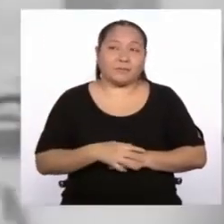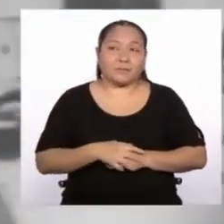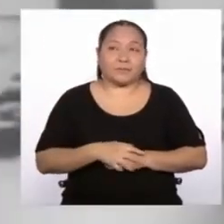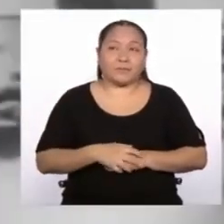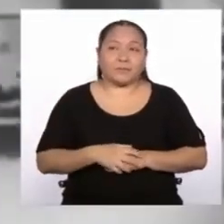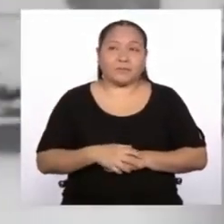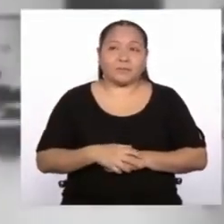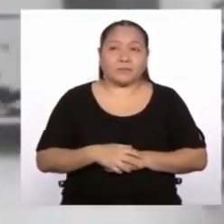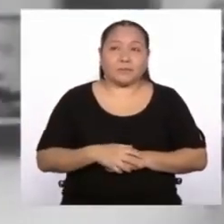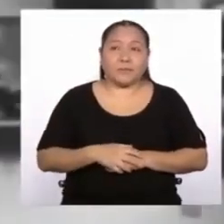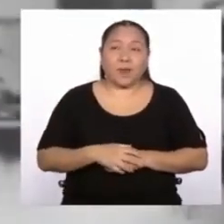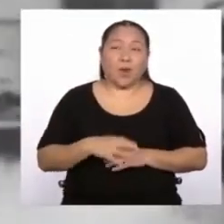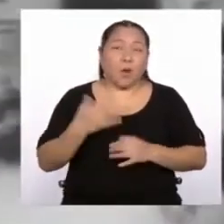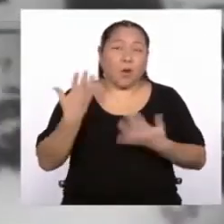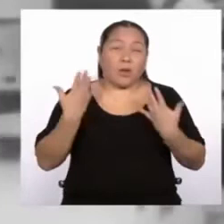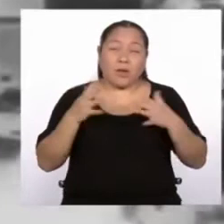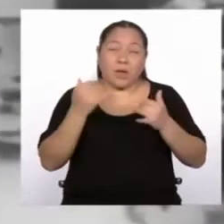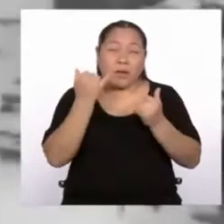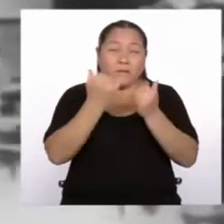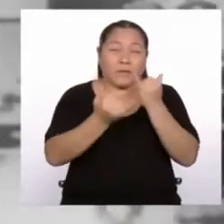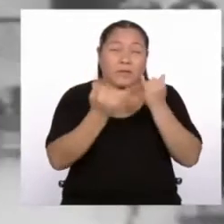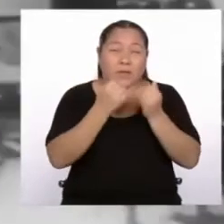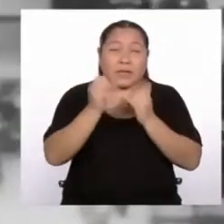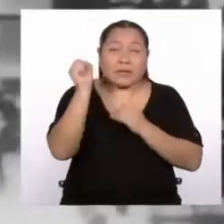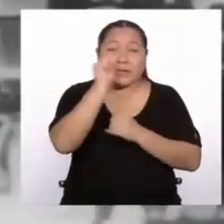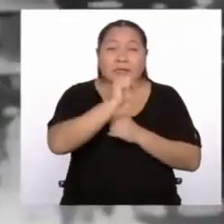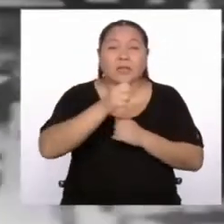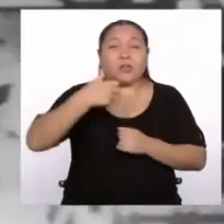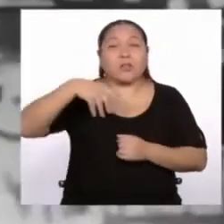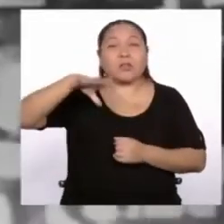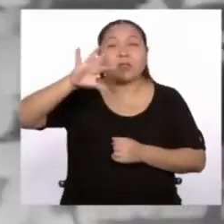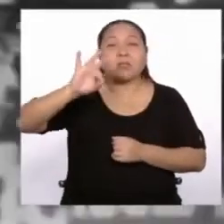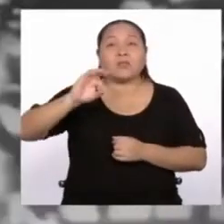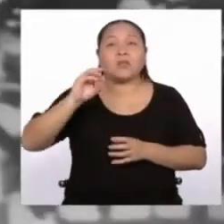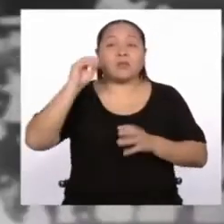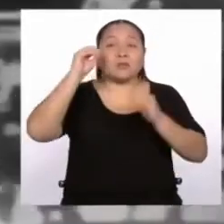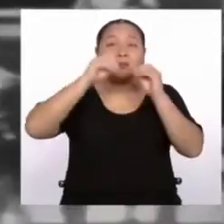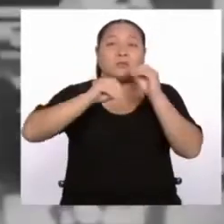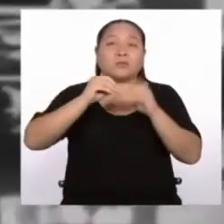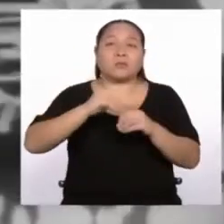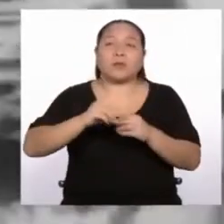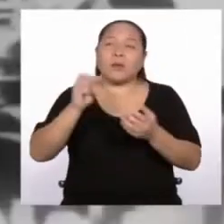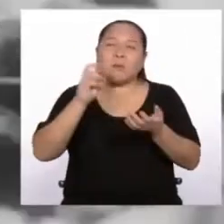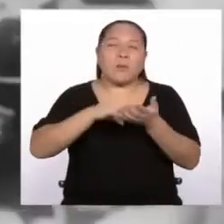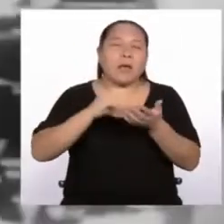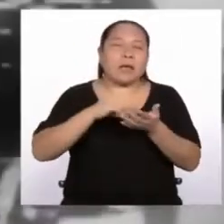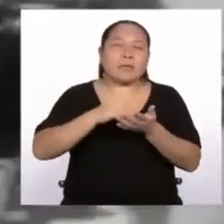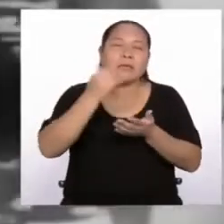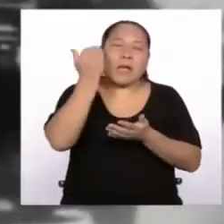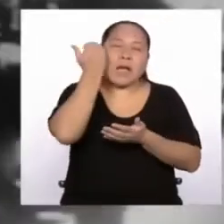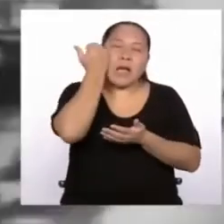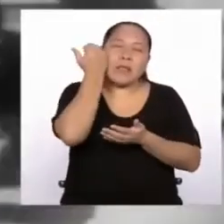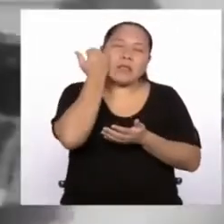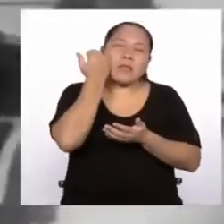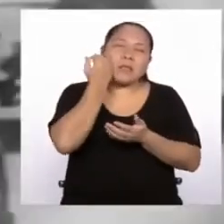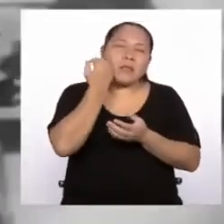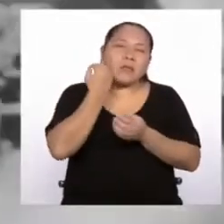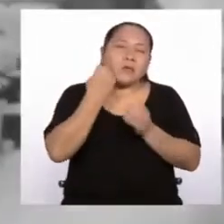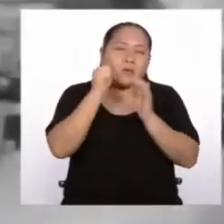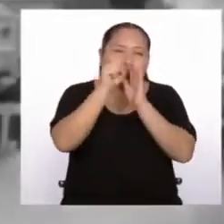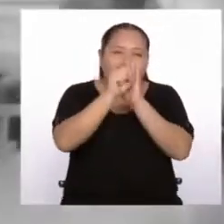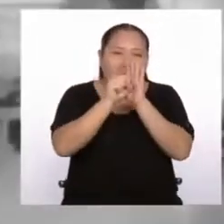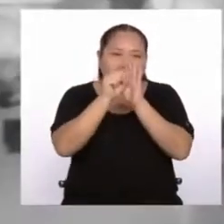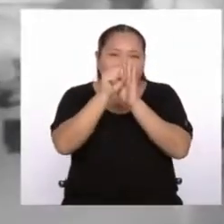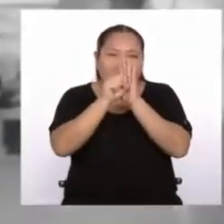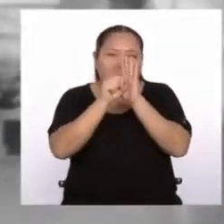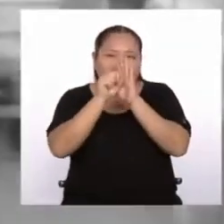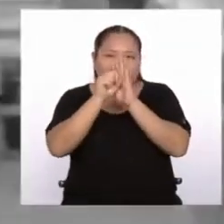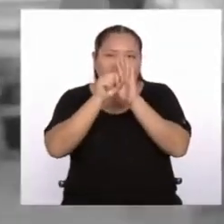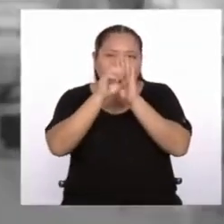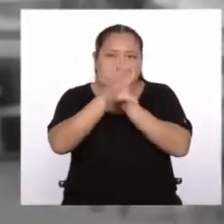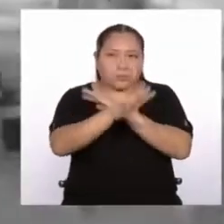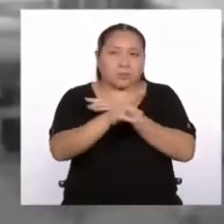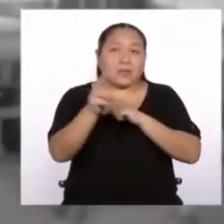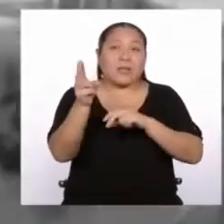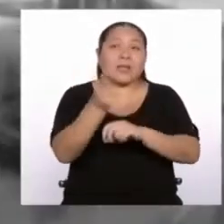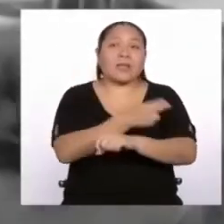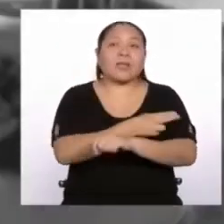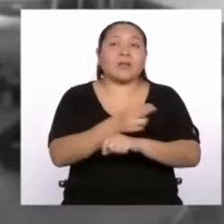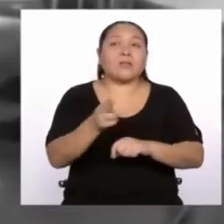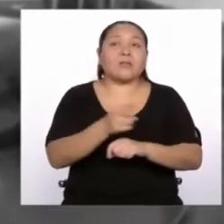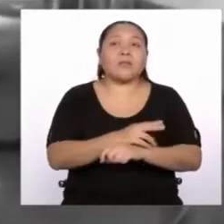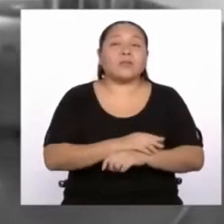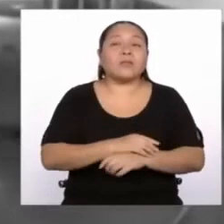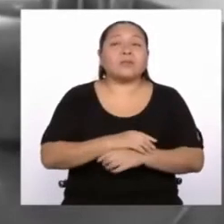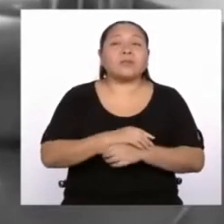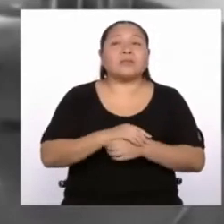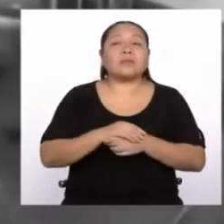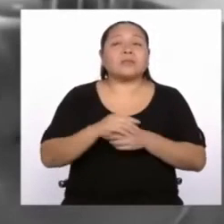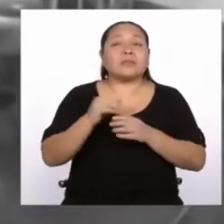A fines del siglo XIX se realizó el más antiguo registro fonográfico de nuestro himno nacional. Se